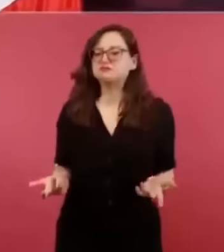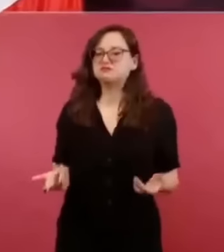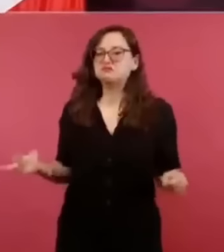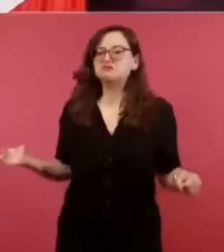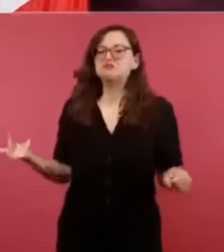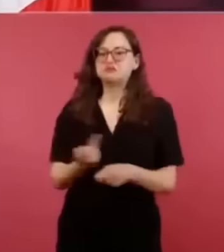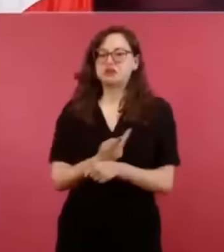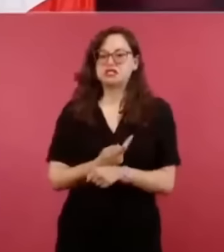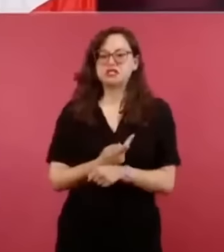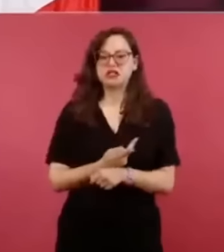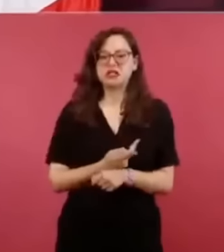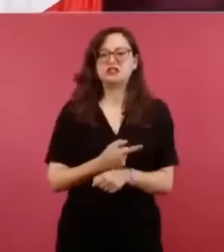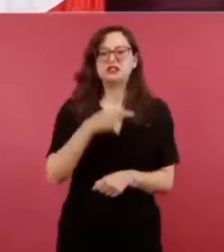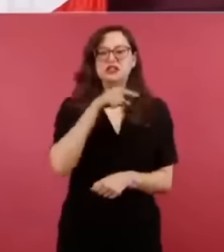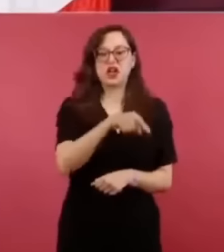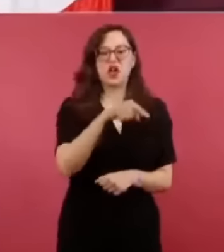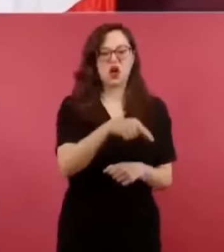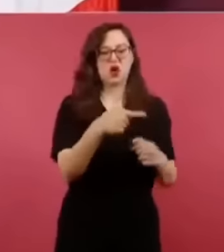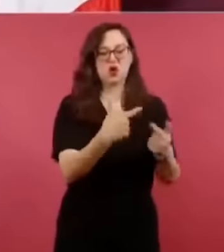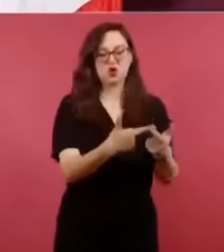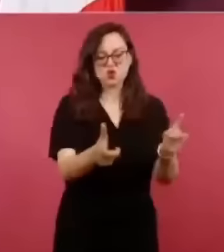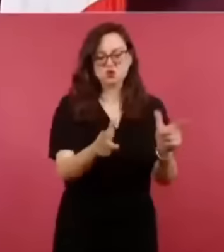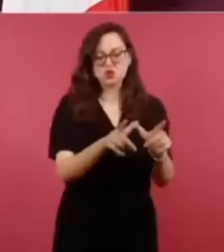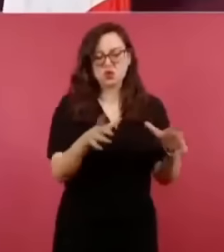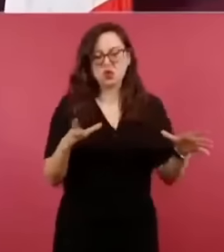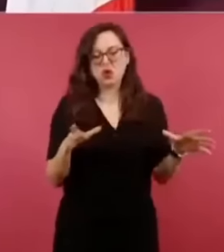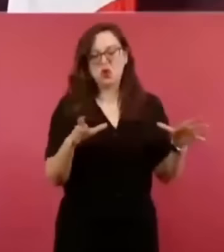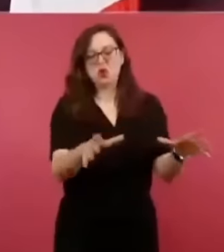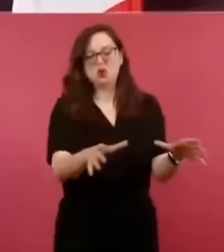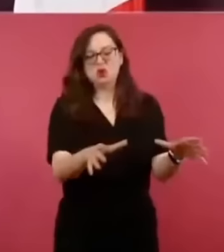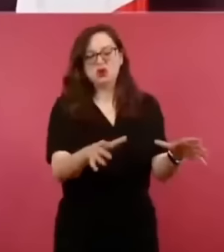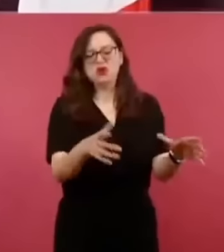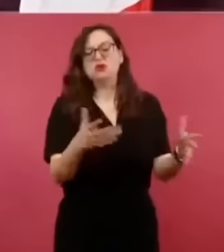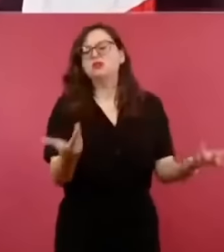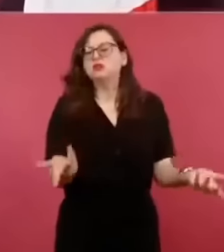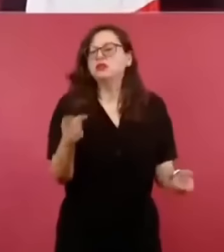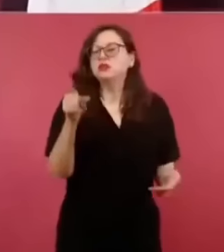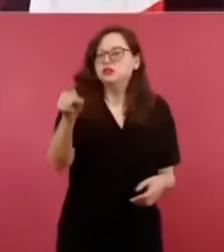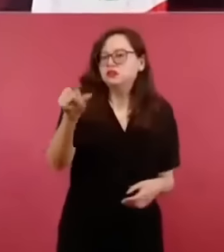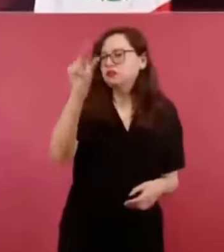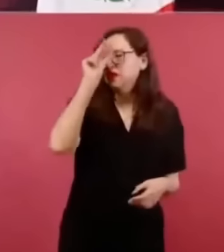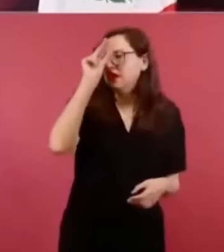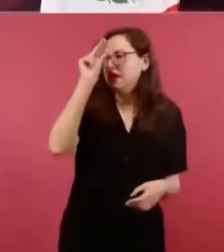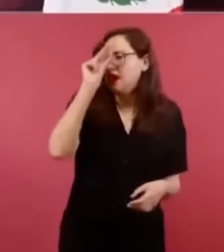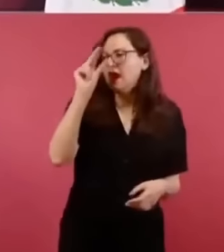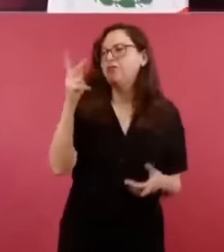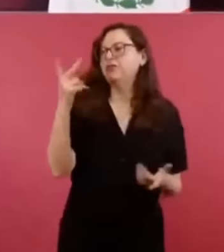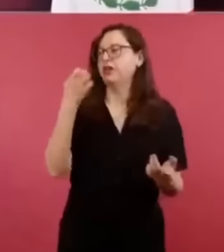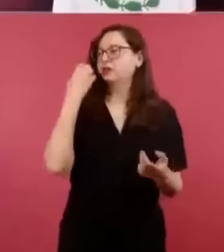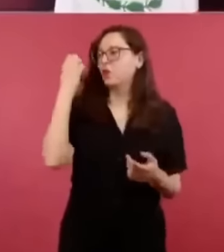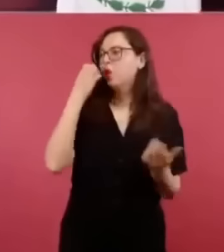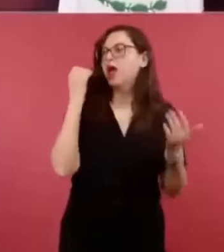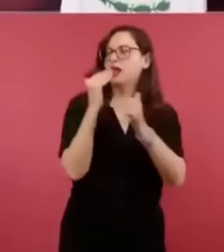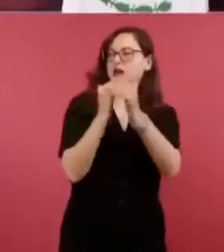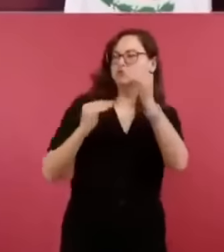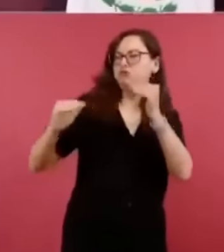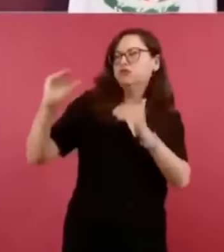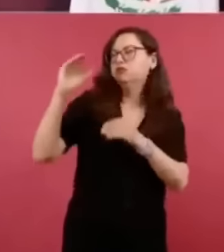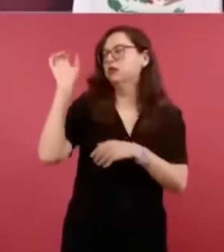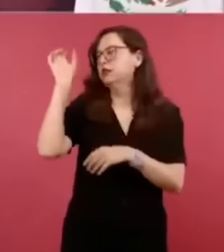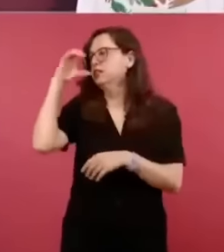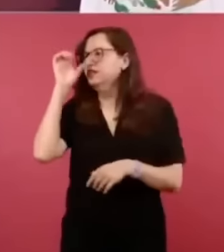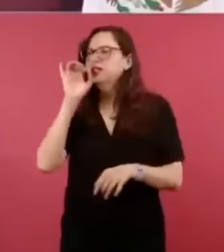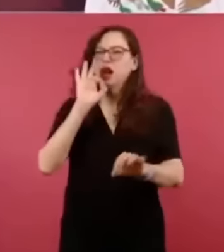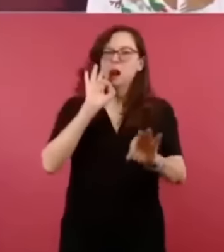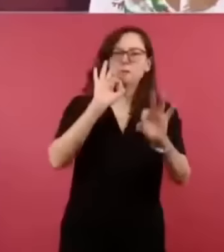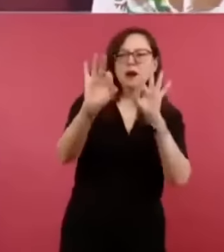y hasta el científico de nuestro país y